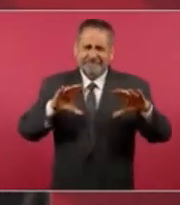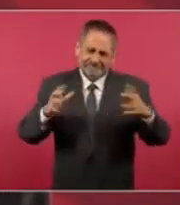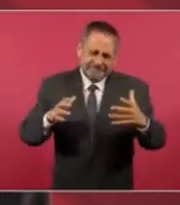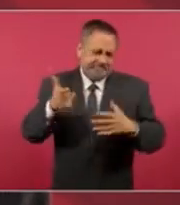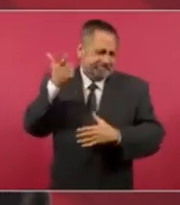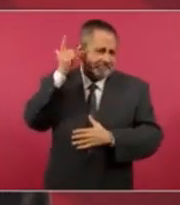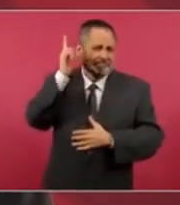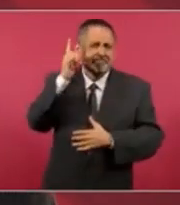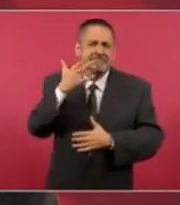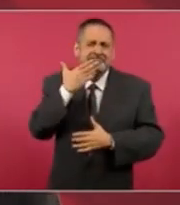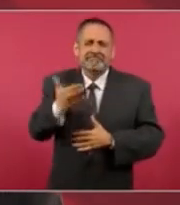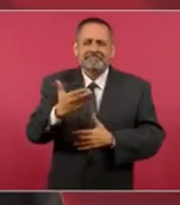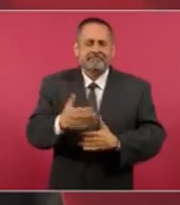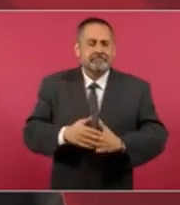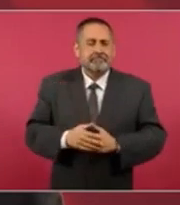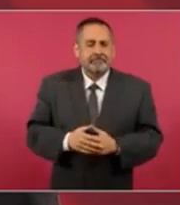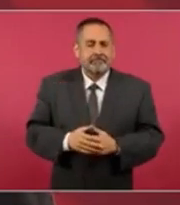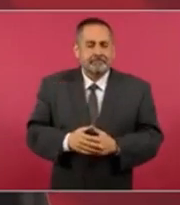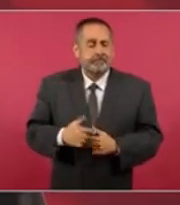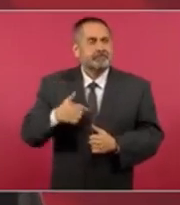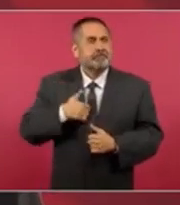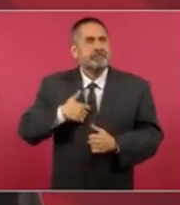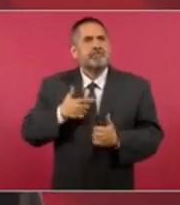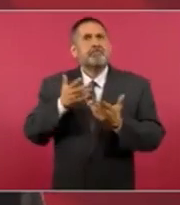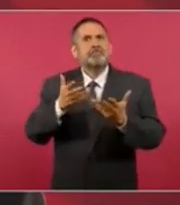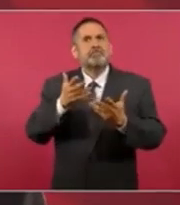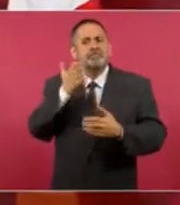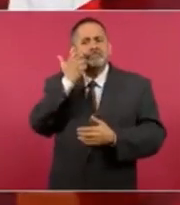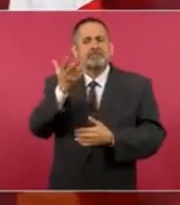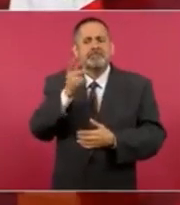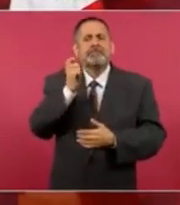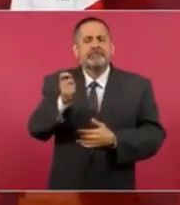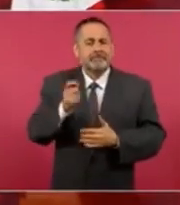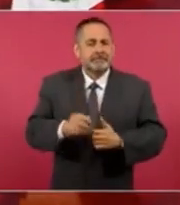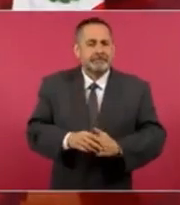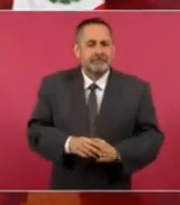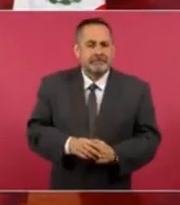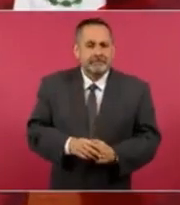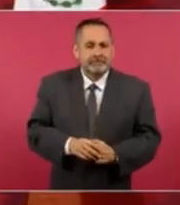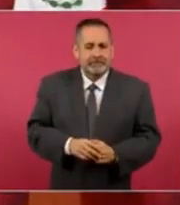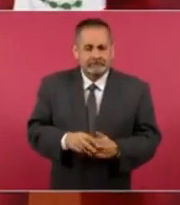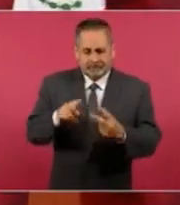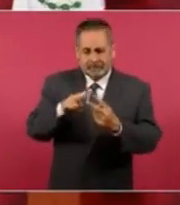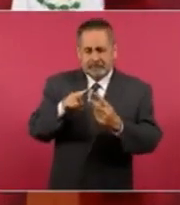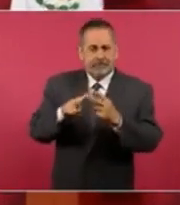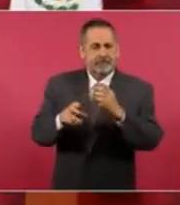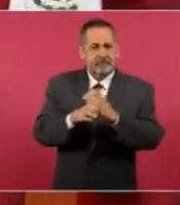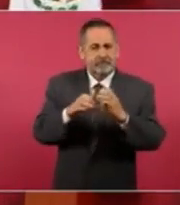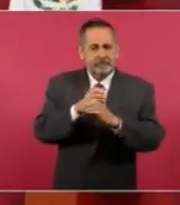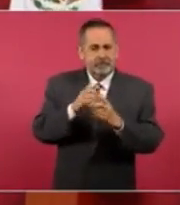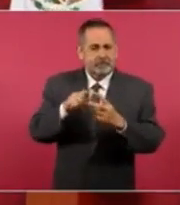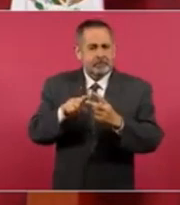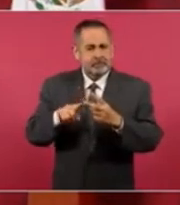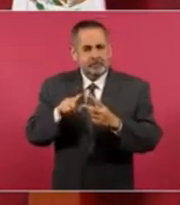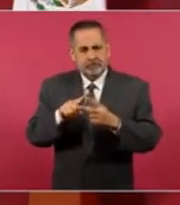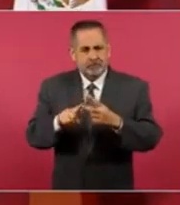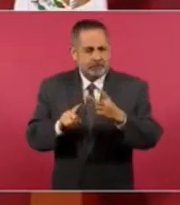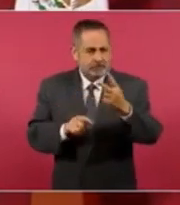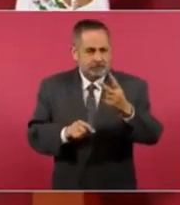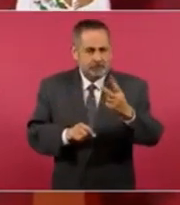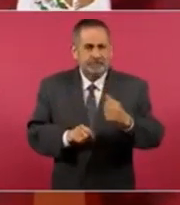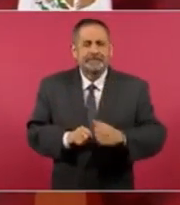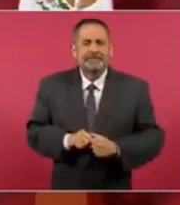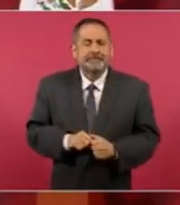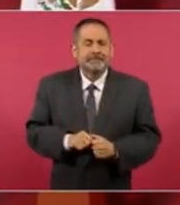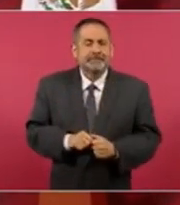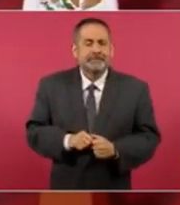Y que deseo dos cosas, que